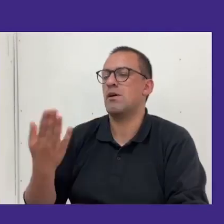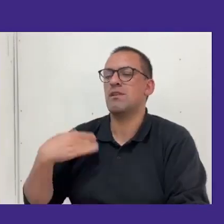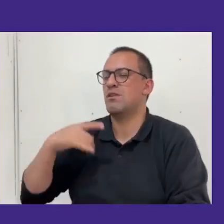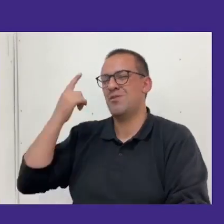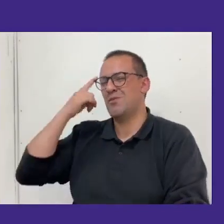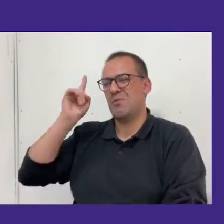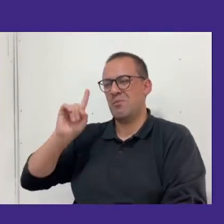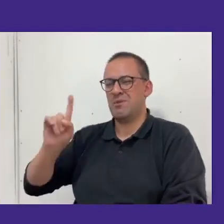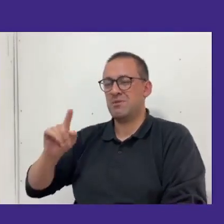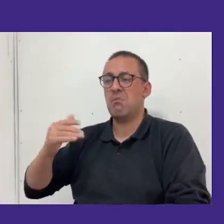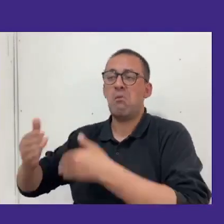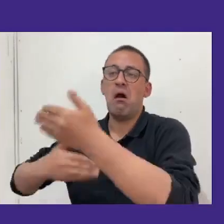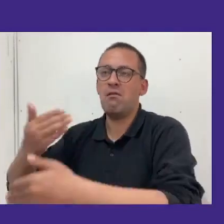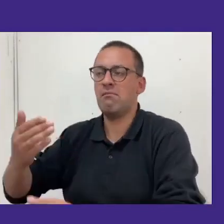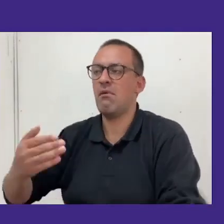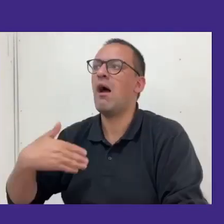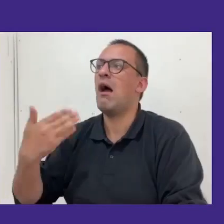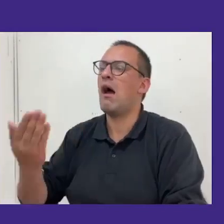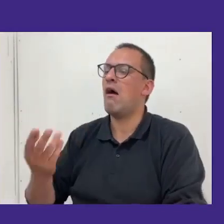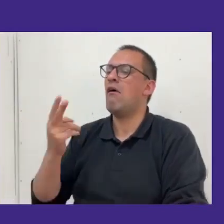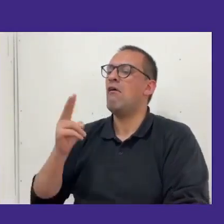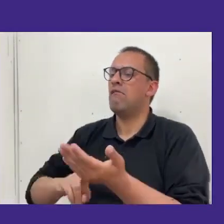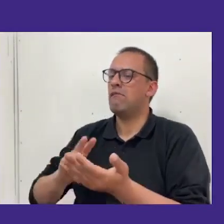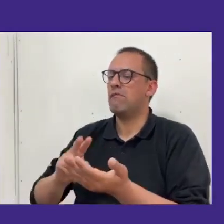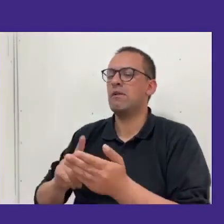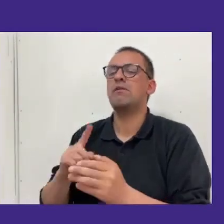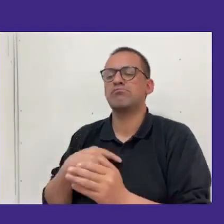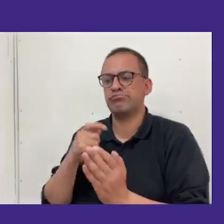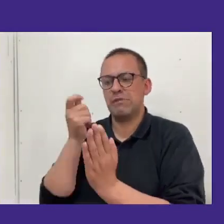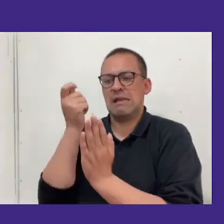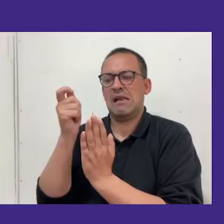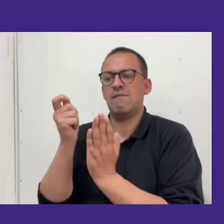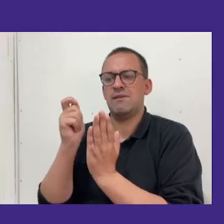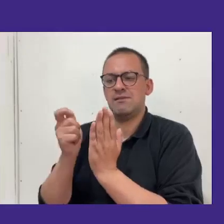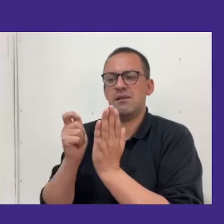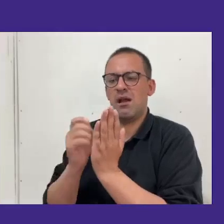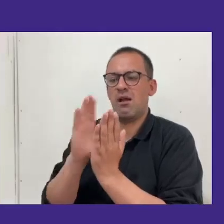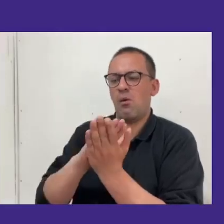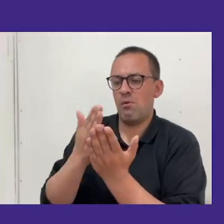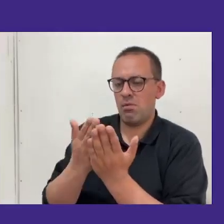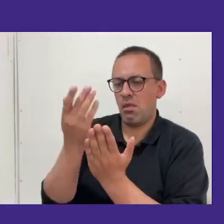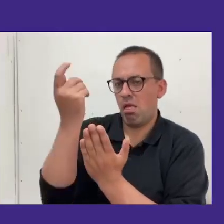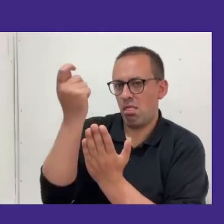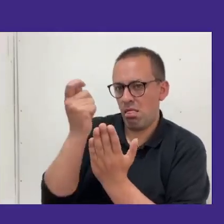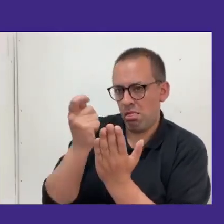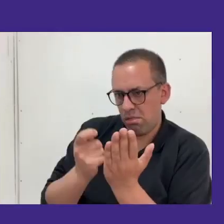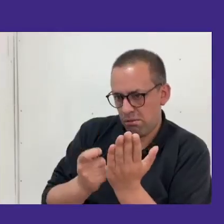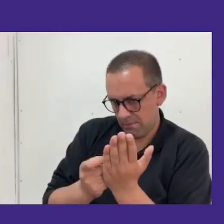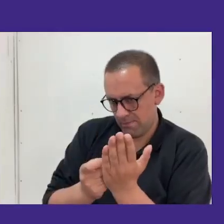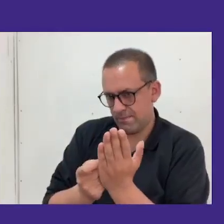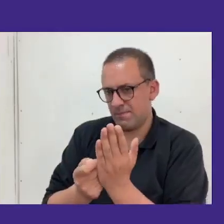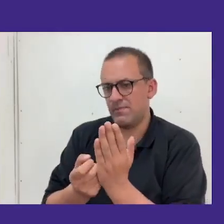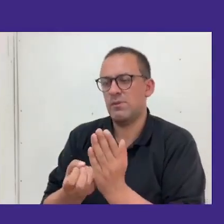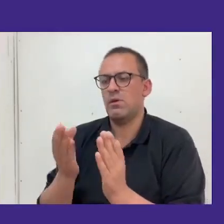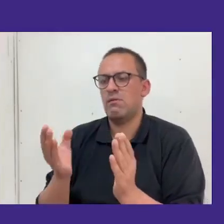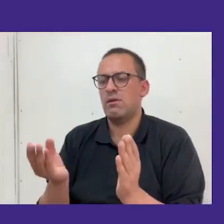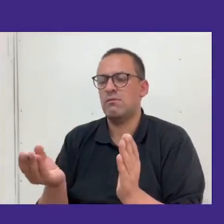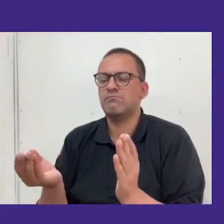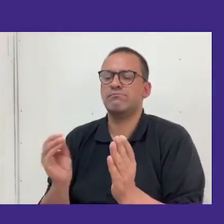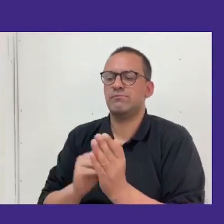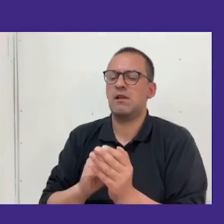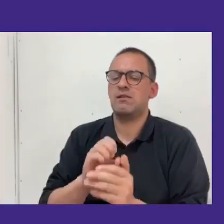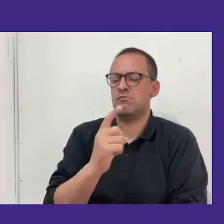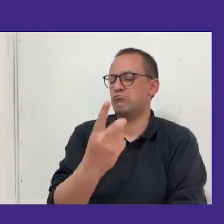en el inicio y que ahora ya está en progreso y que solo tenemos que finalizar esta nueva etapa que se agregó